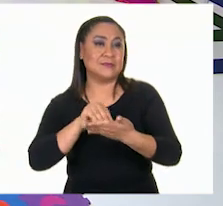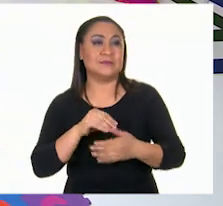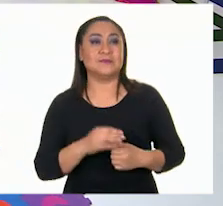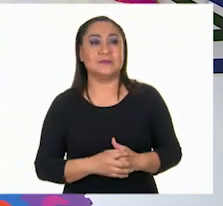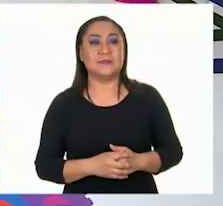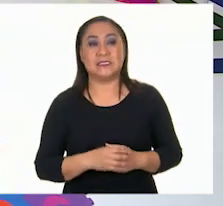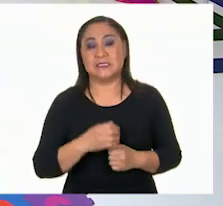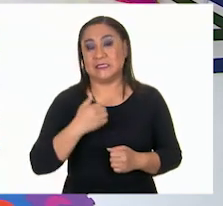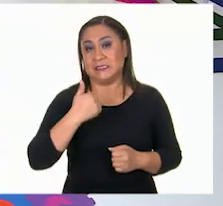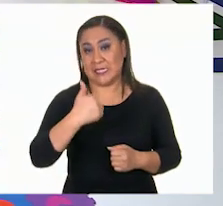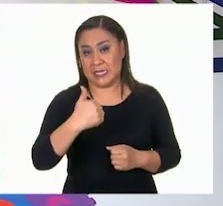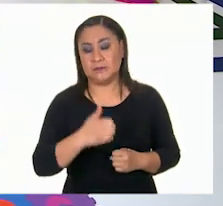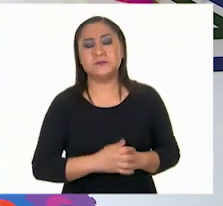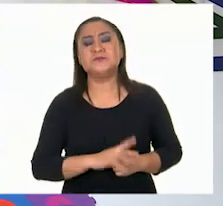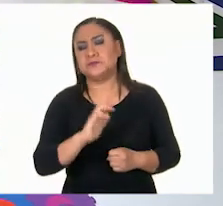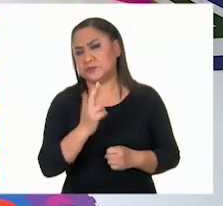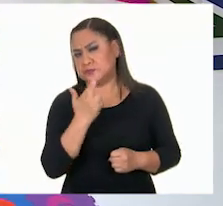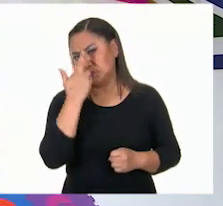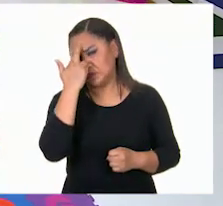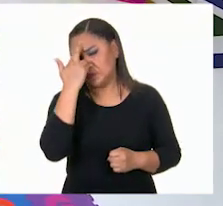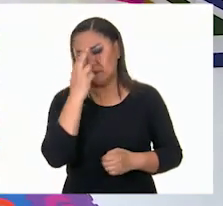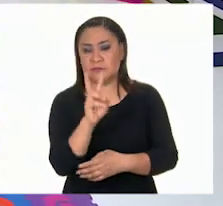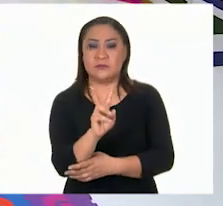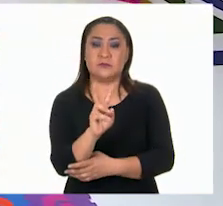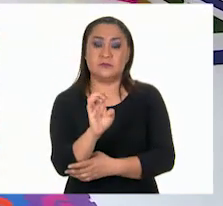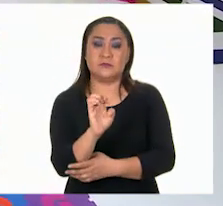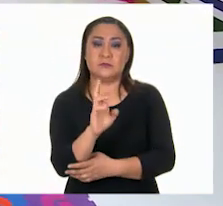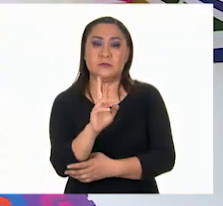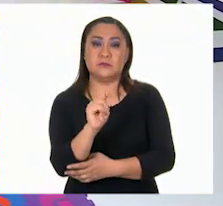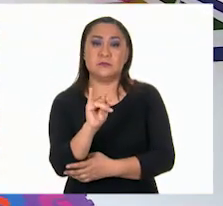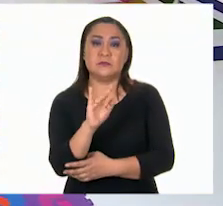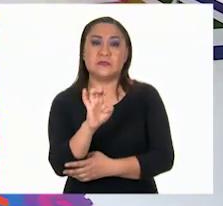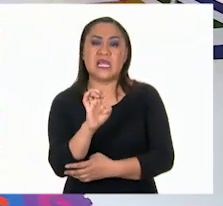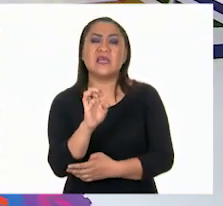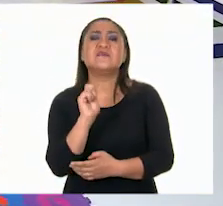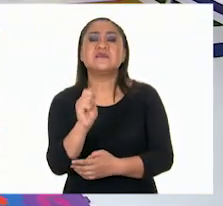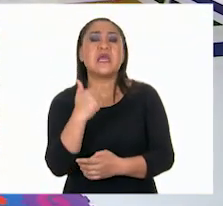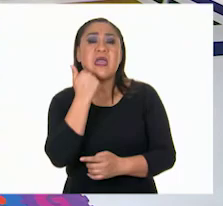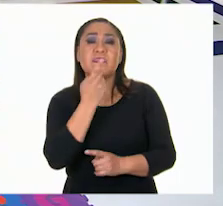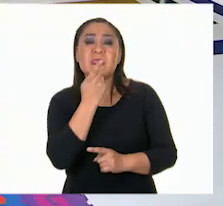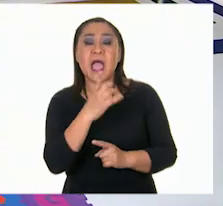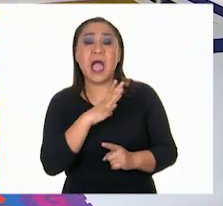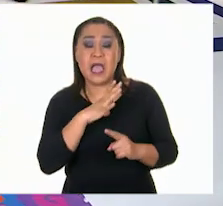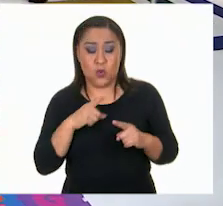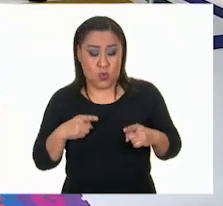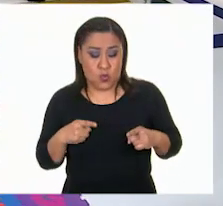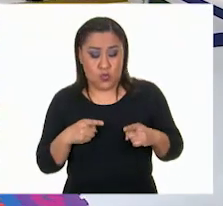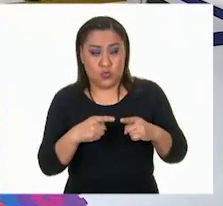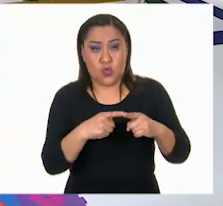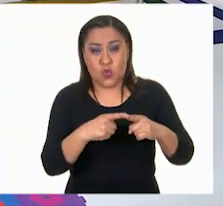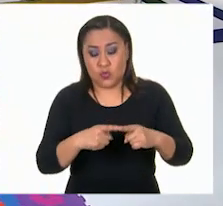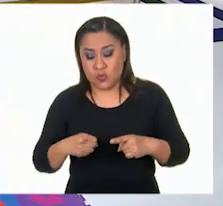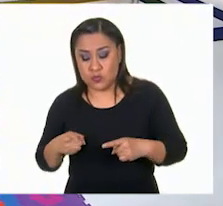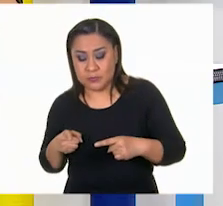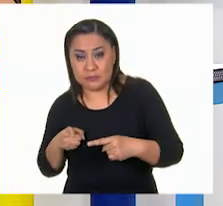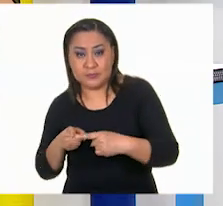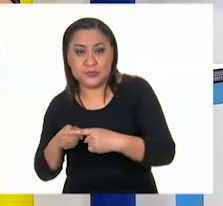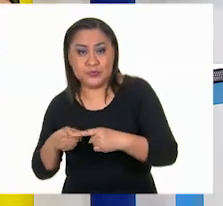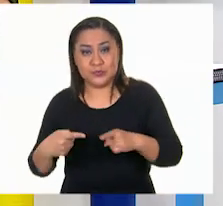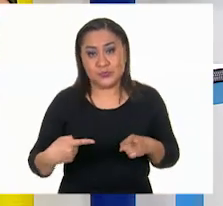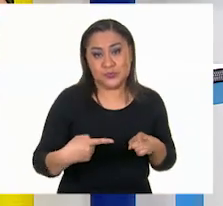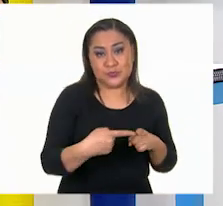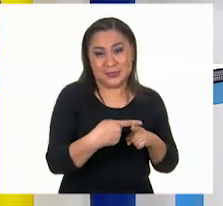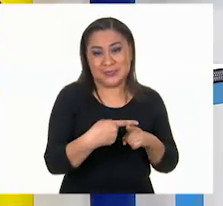Ahora, quedamos que los vértices es el unión, la unión de cada una de estas. De estas aristas. Aristas.